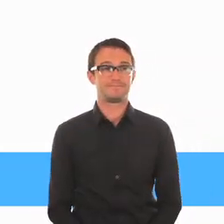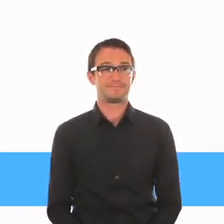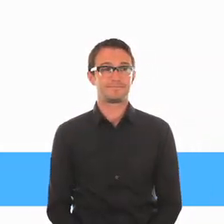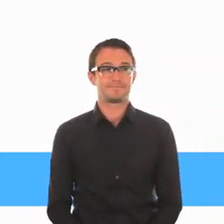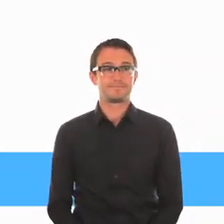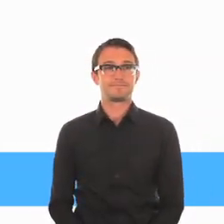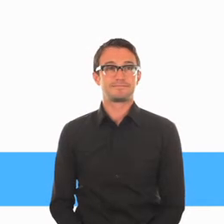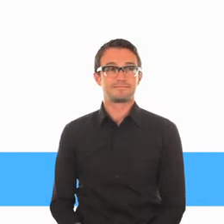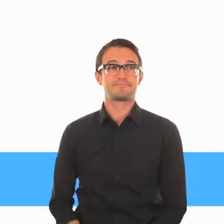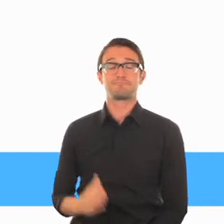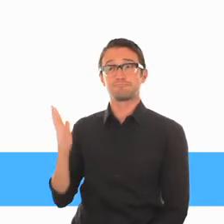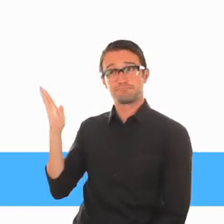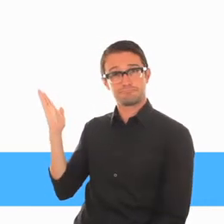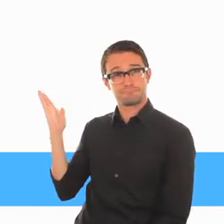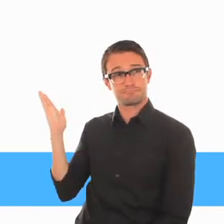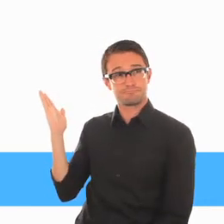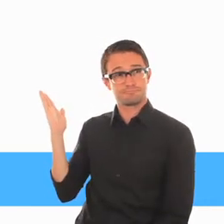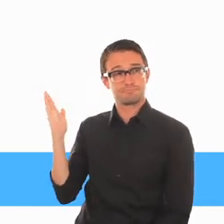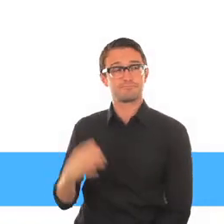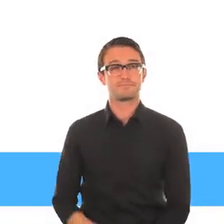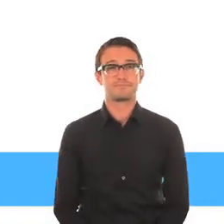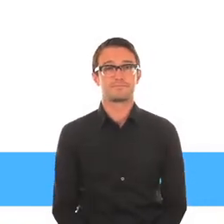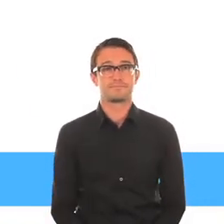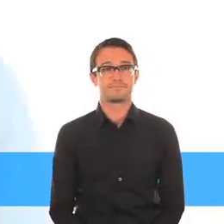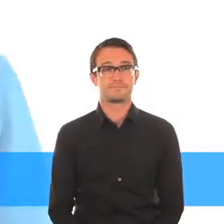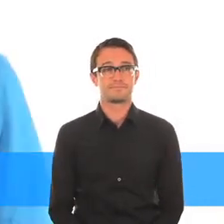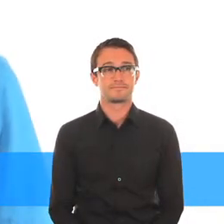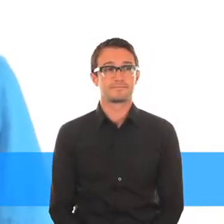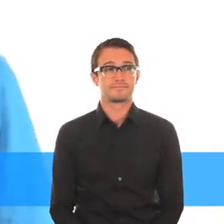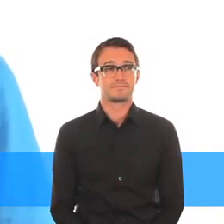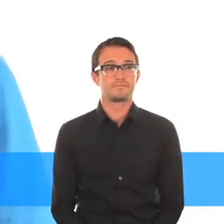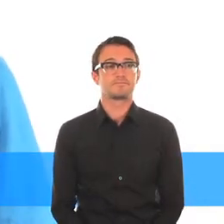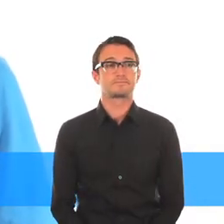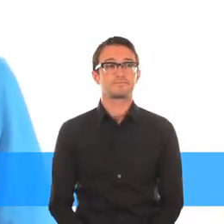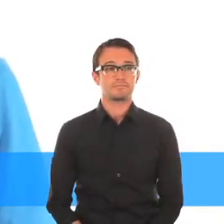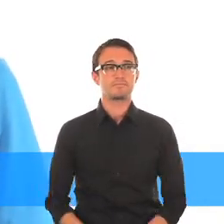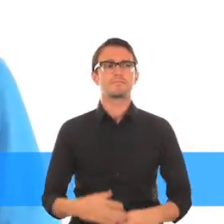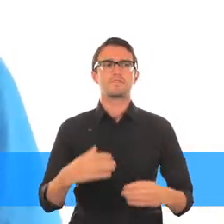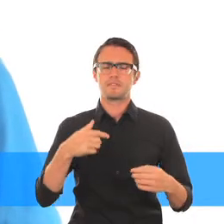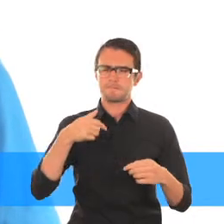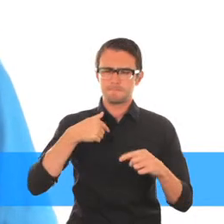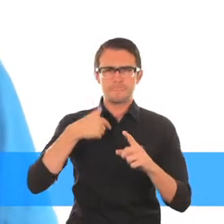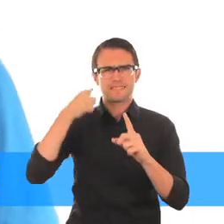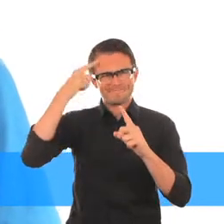.unicef.org.cwc Las campañas de concientización destacan que todos somos